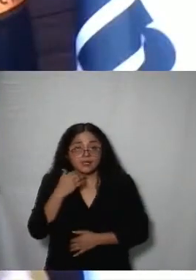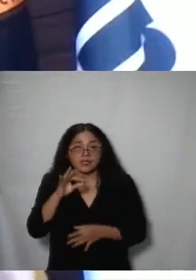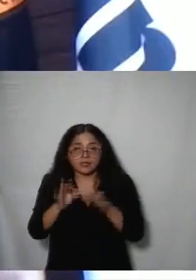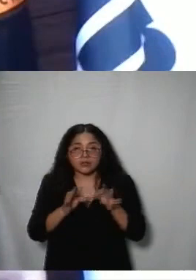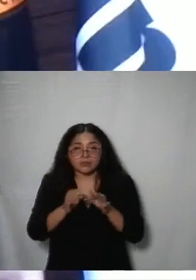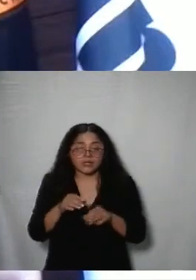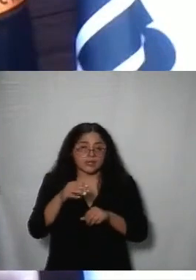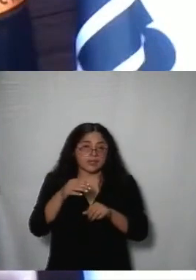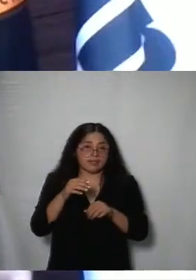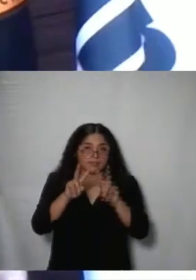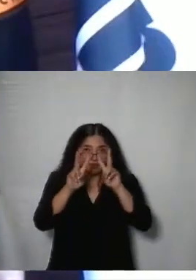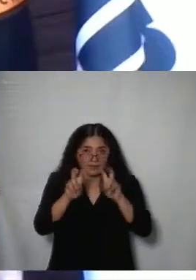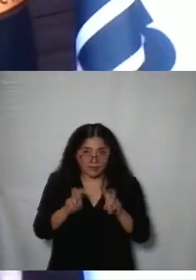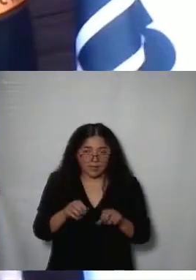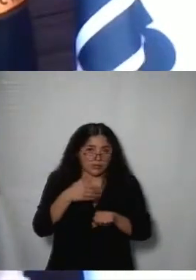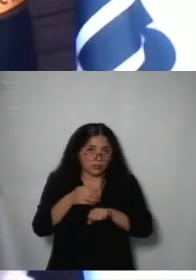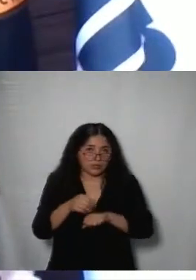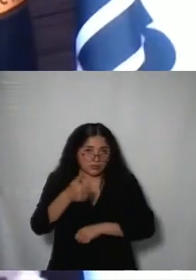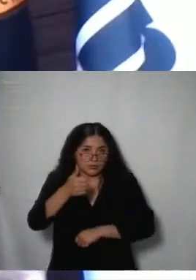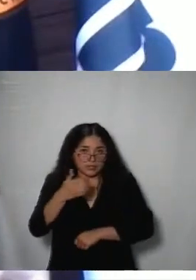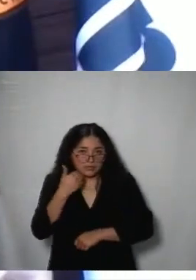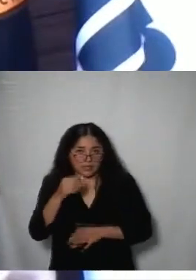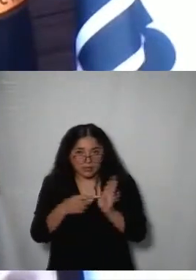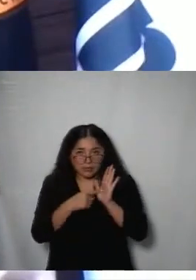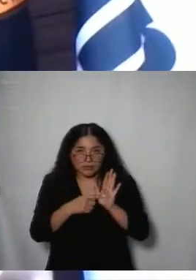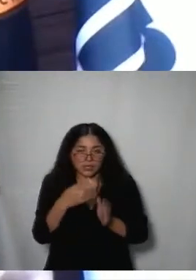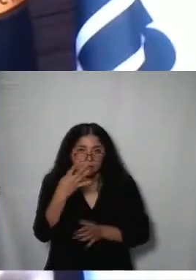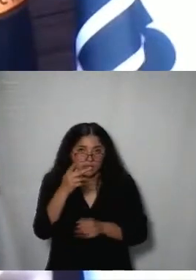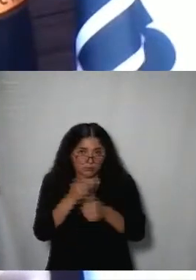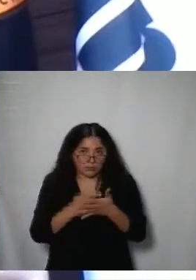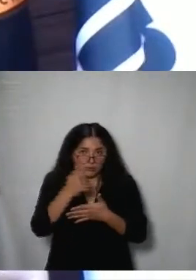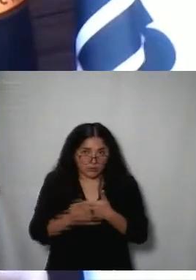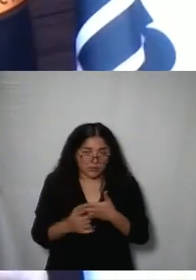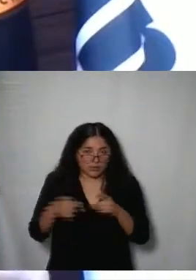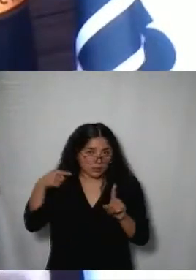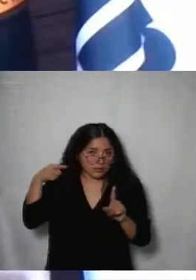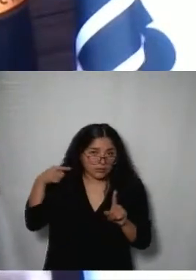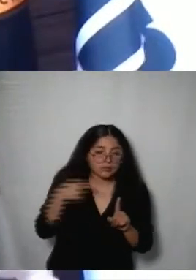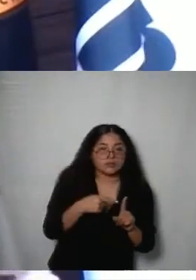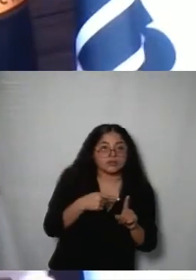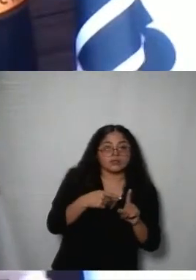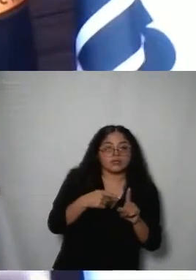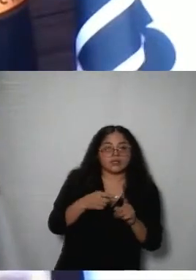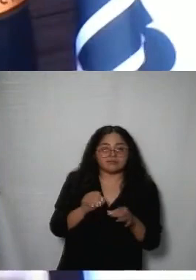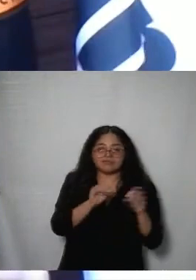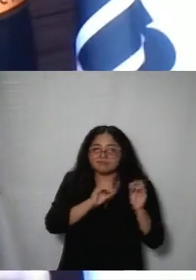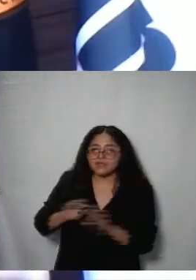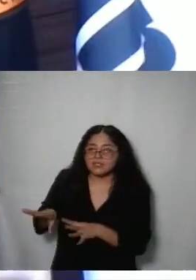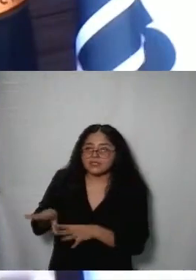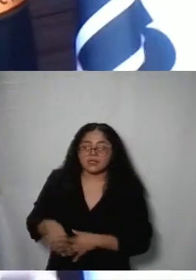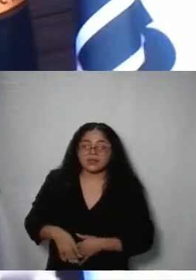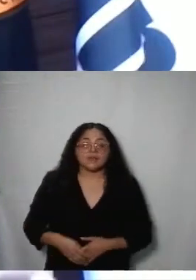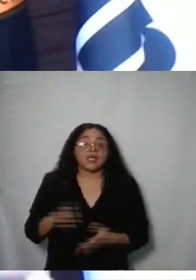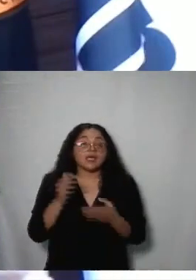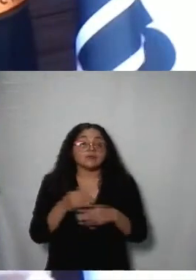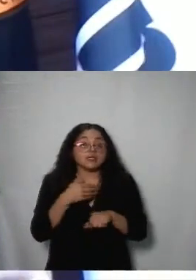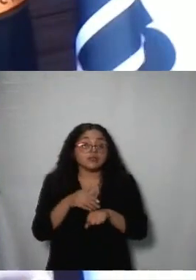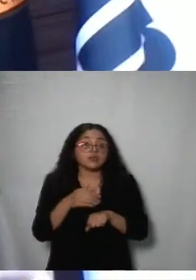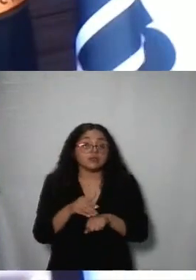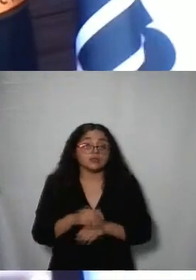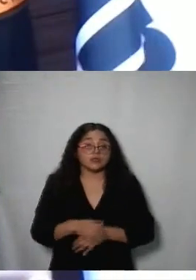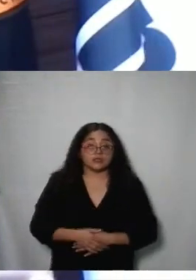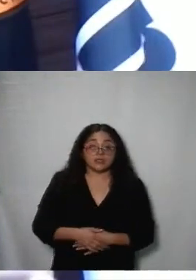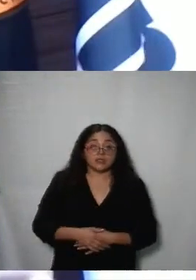cumplimiento al punto sexto del orden del día se ponen a su consideración cuatro proyectos de resolución con el sentido de desechar son los